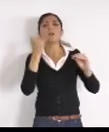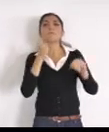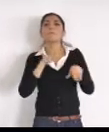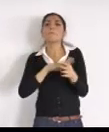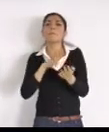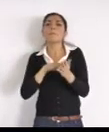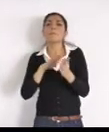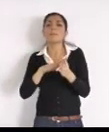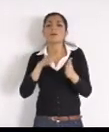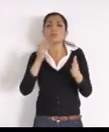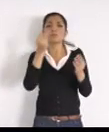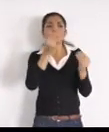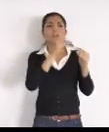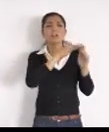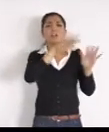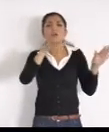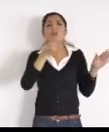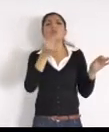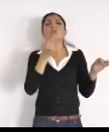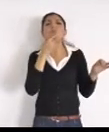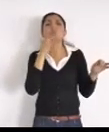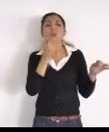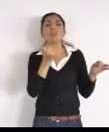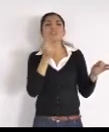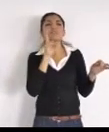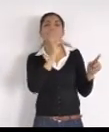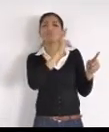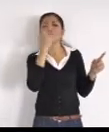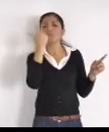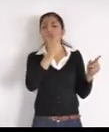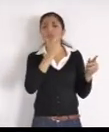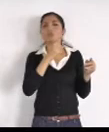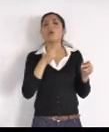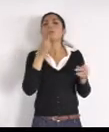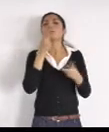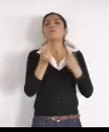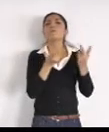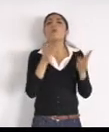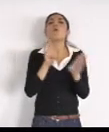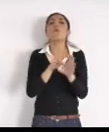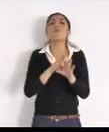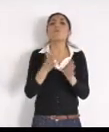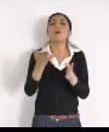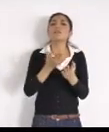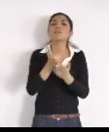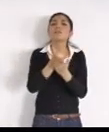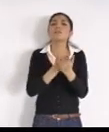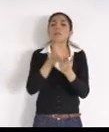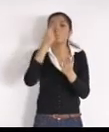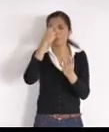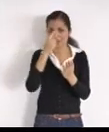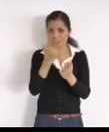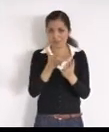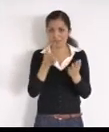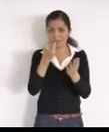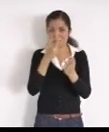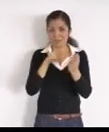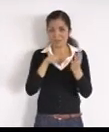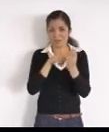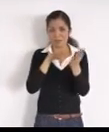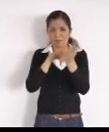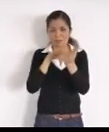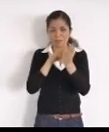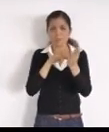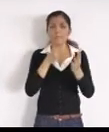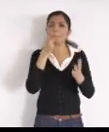pregunta es, que planes o soluciones, han pensado, para esta situación, de hecho, ya tenemos un programa, que la dirección, de espacios públicos, en coordinación,